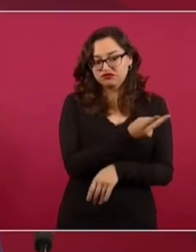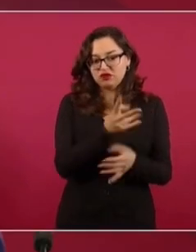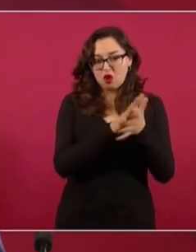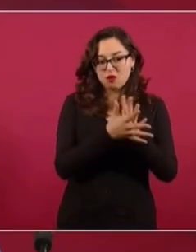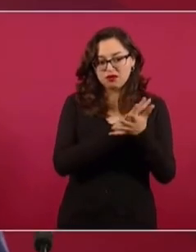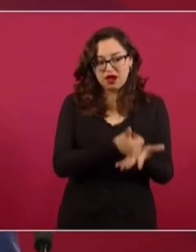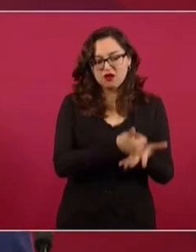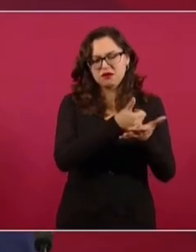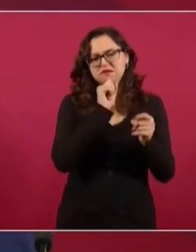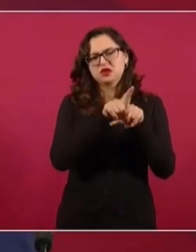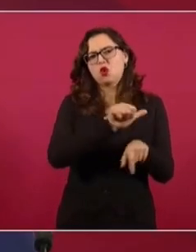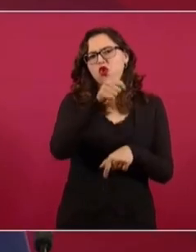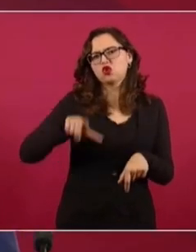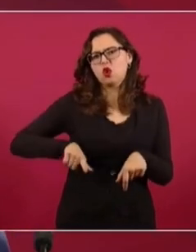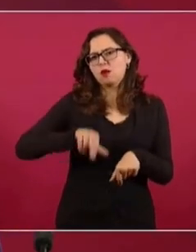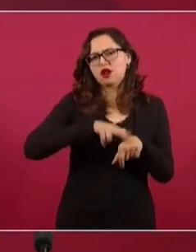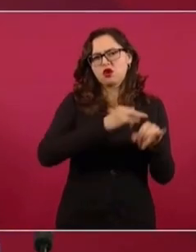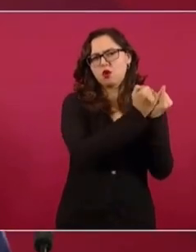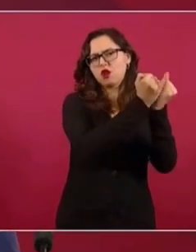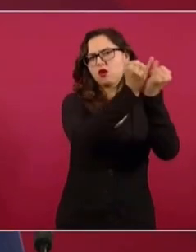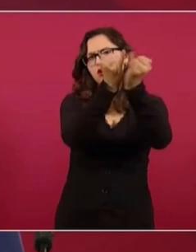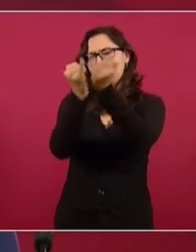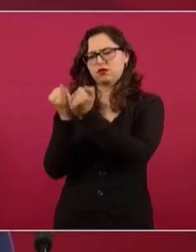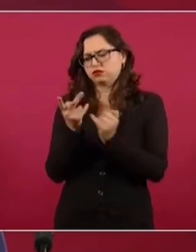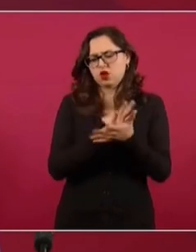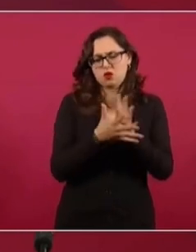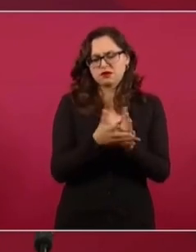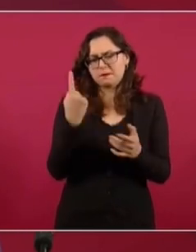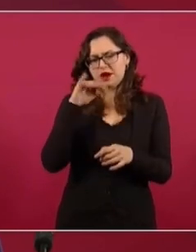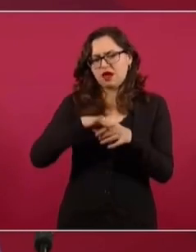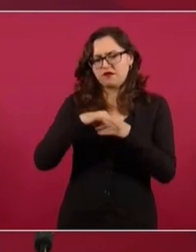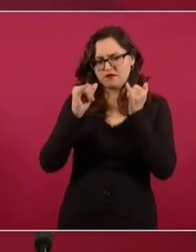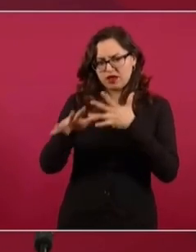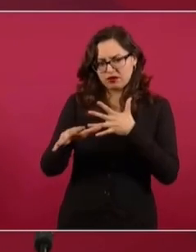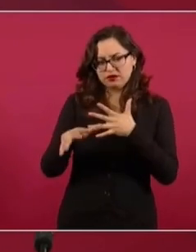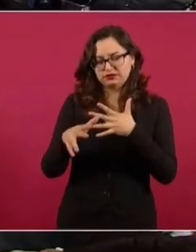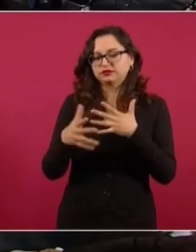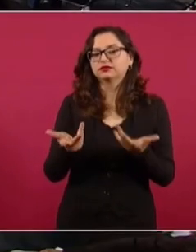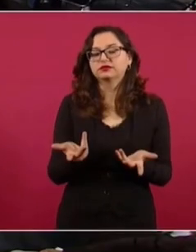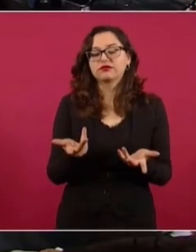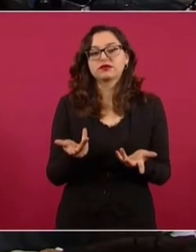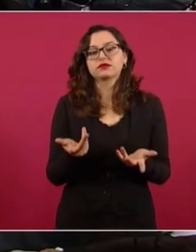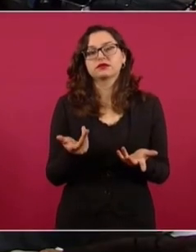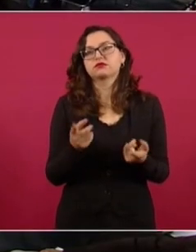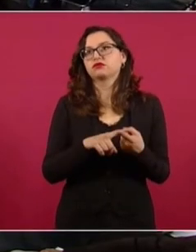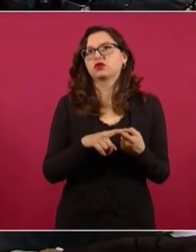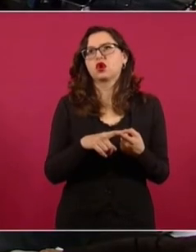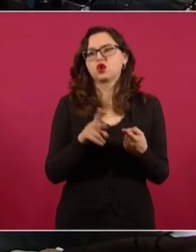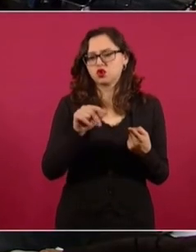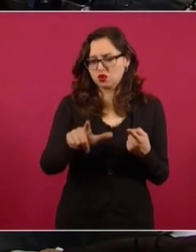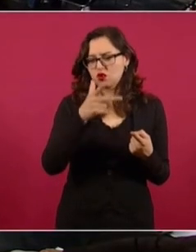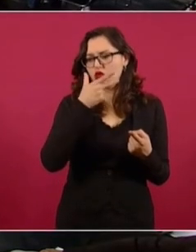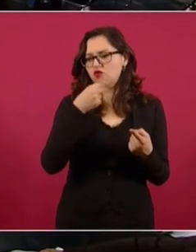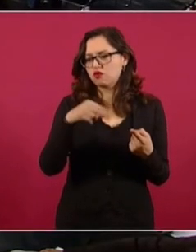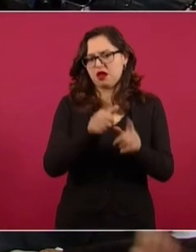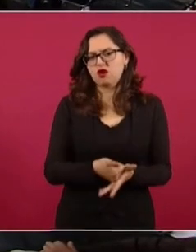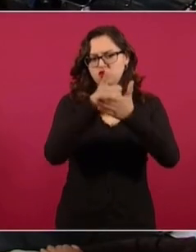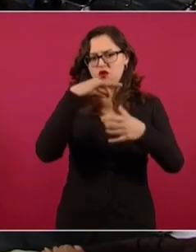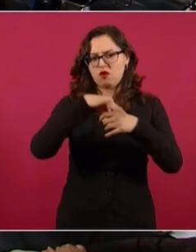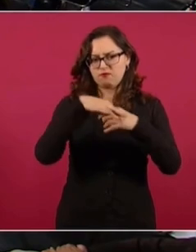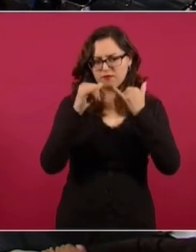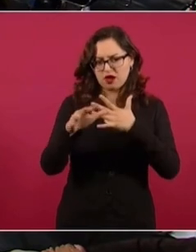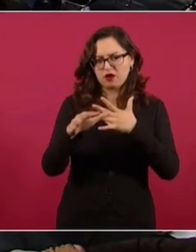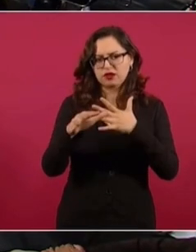Calderón, como otros gobernadores, le ayudaron a Calderón en el fraude. Gobernador de Nuevo León, Natividad, González Parás,